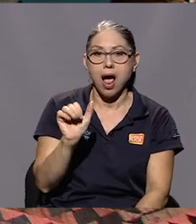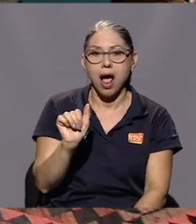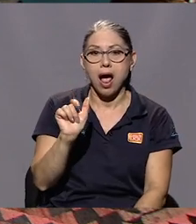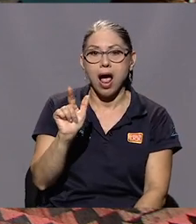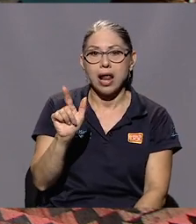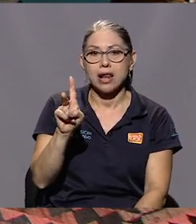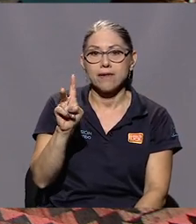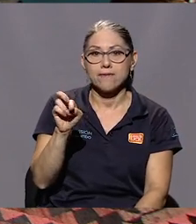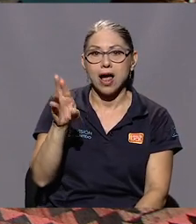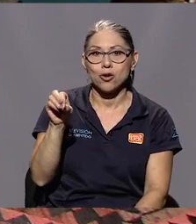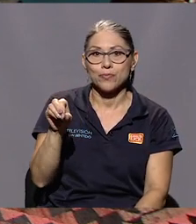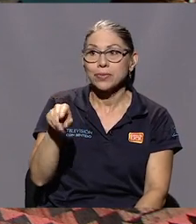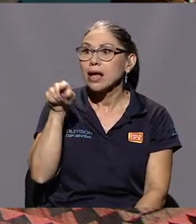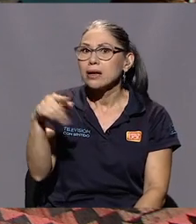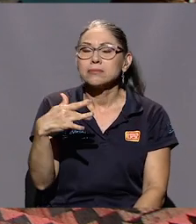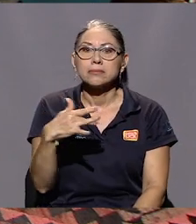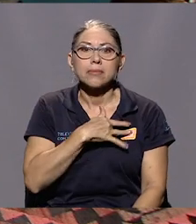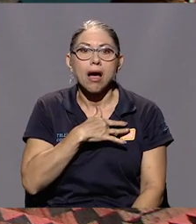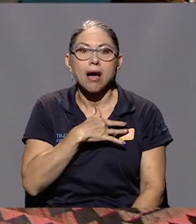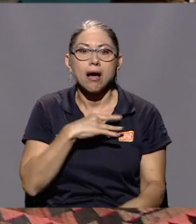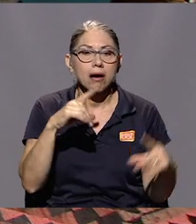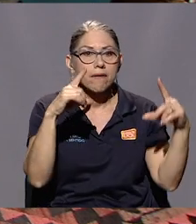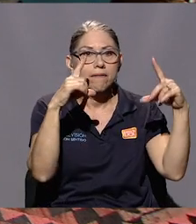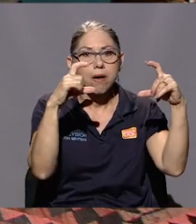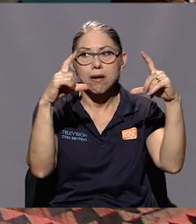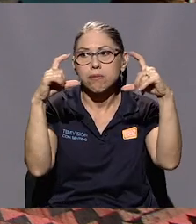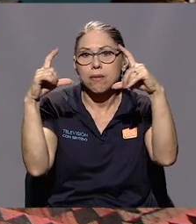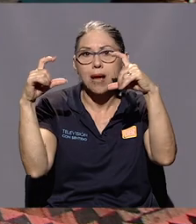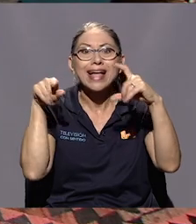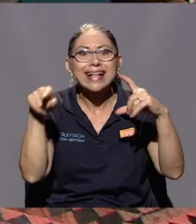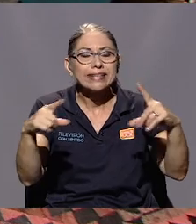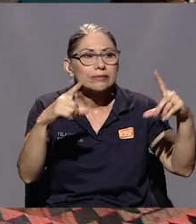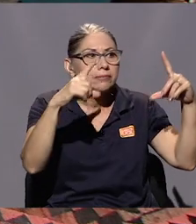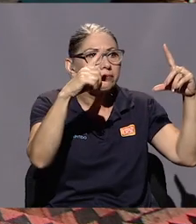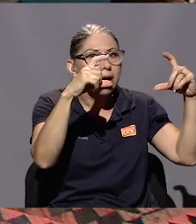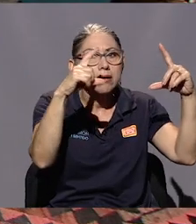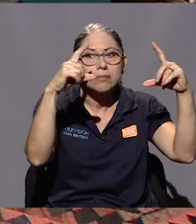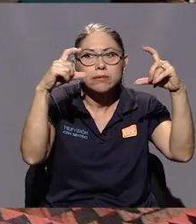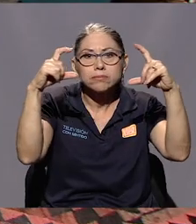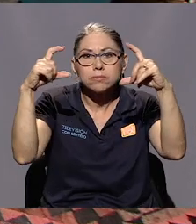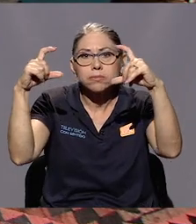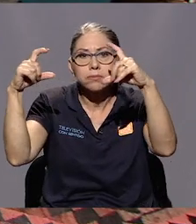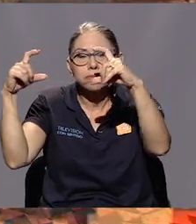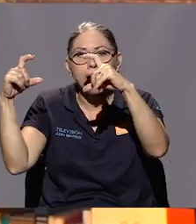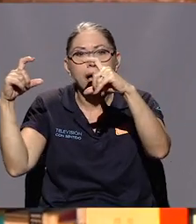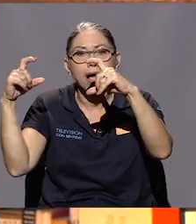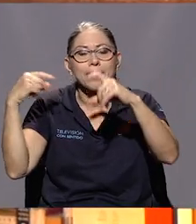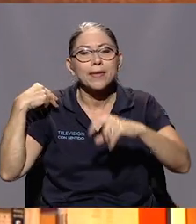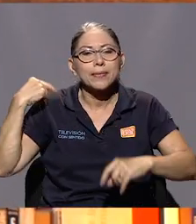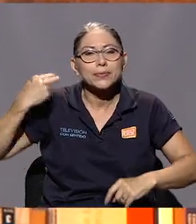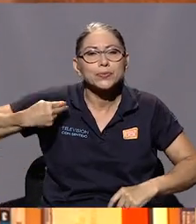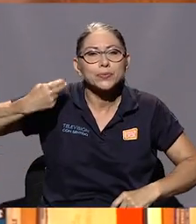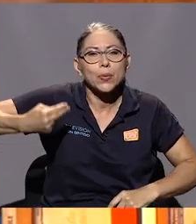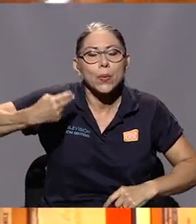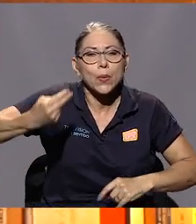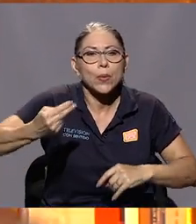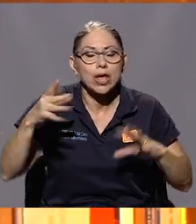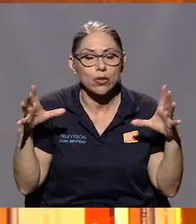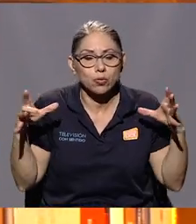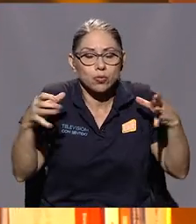Y como te digo, era un aficionado de la foto. Y tomó fotos, fotos de la historia